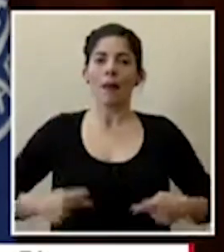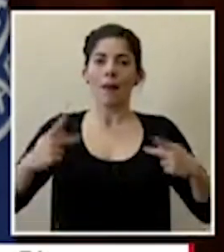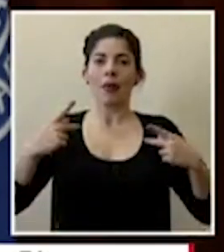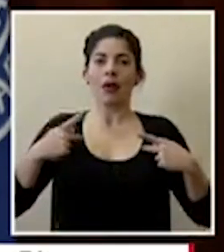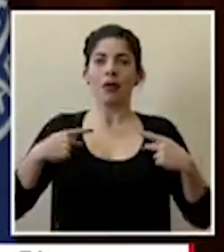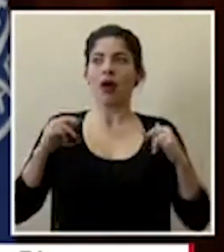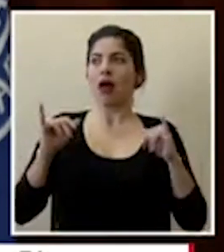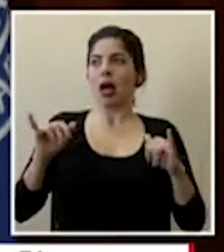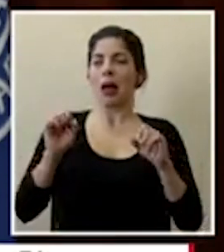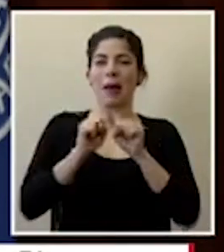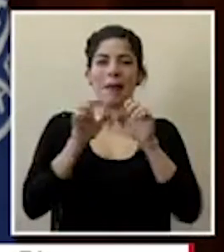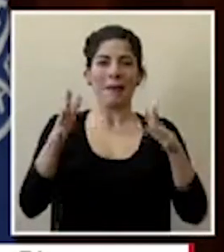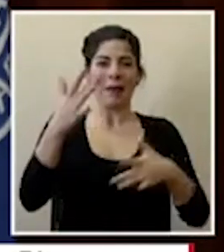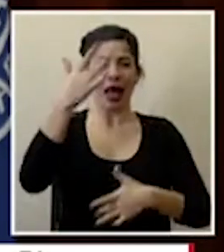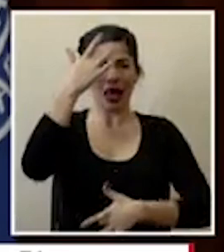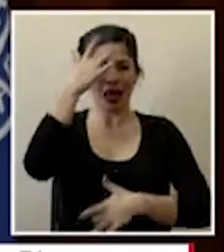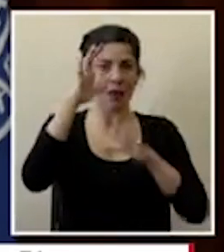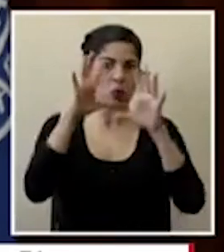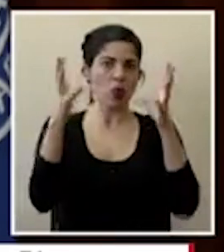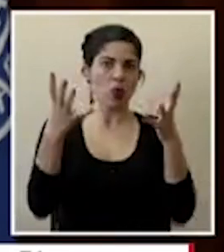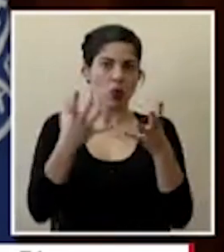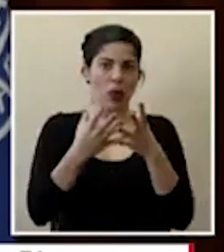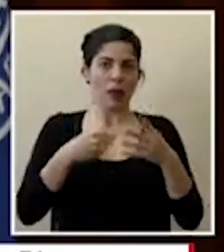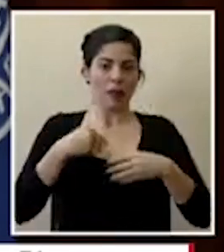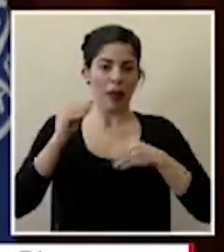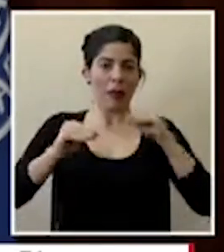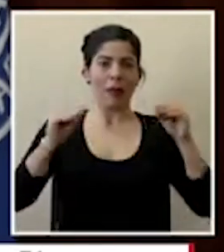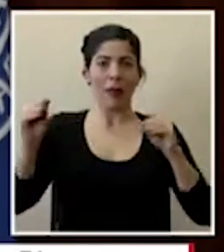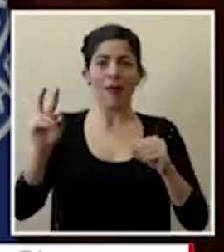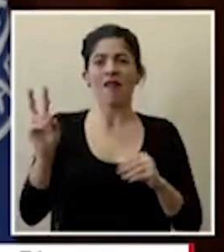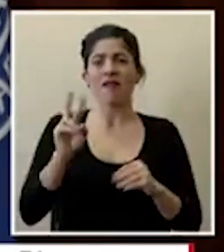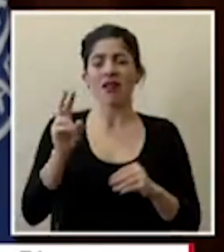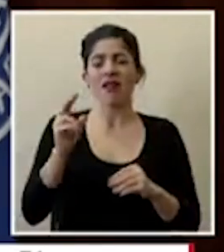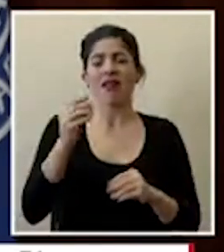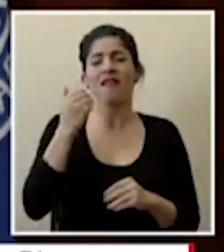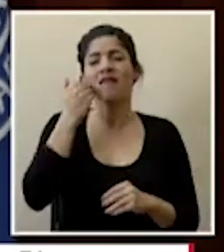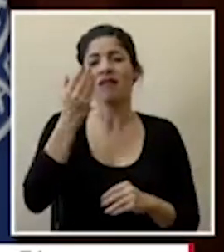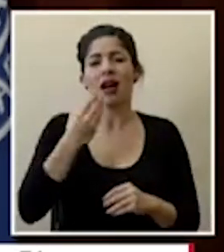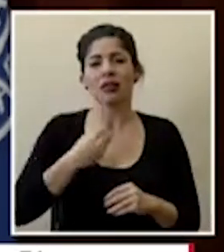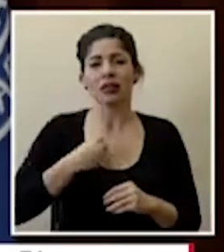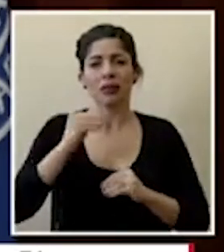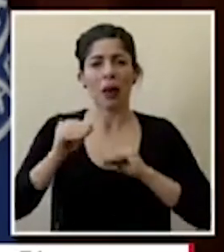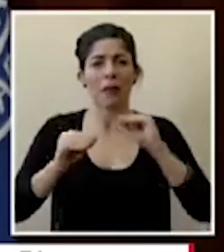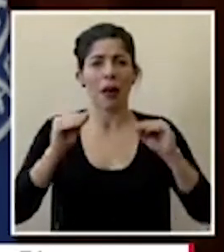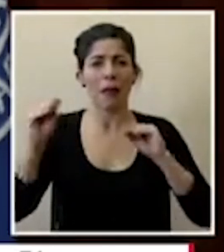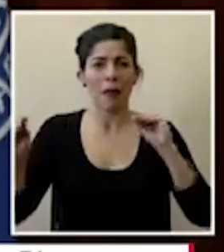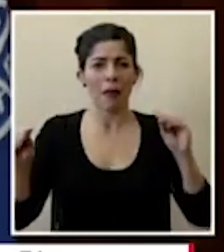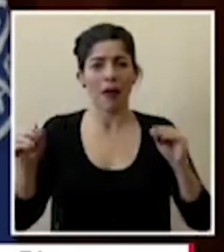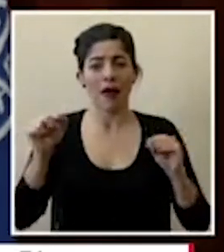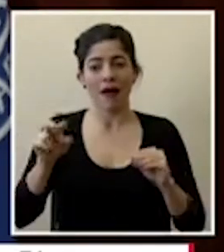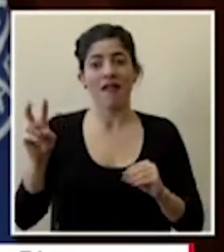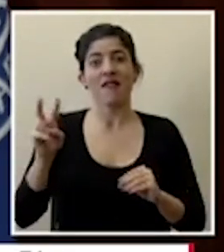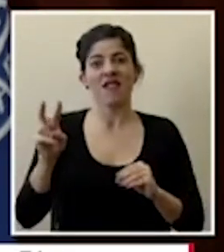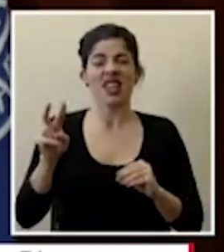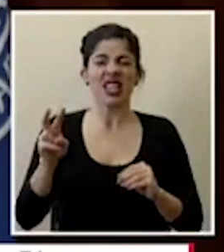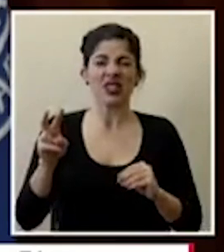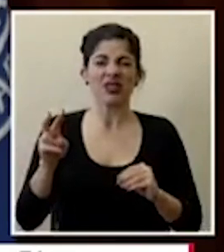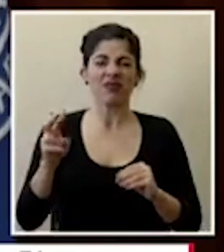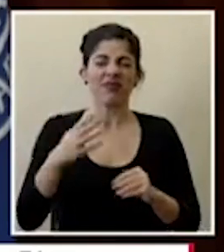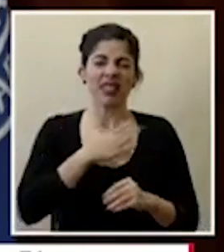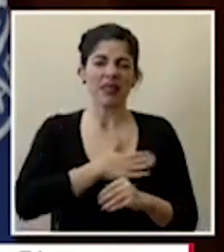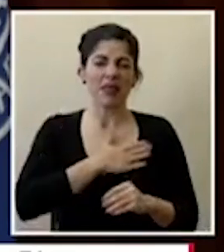de una pandemia en medio de un evento mundial de transmisión de un virus muy fácilmente transmisible y que provoca lamentablemente